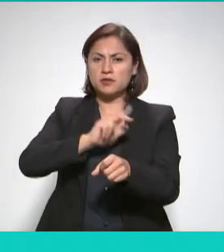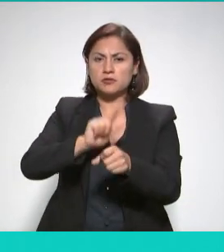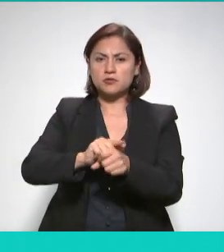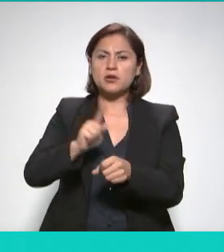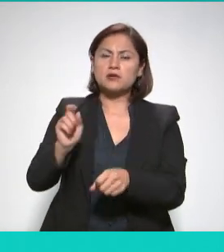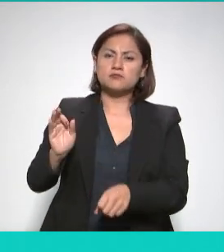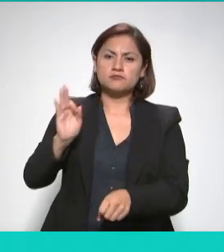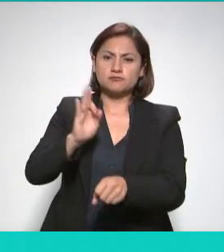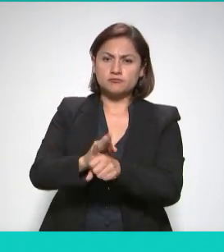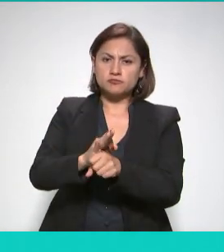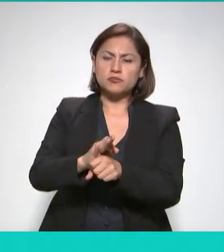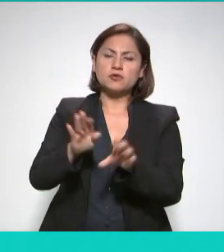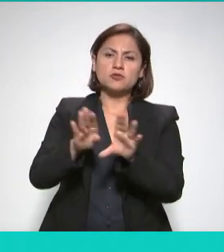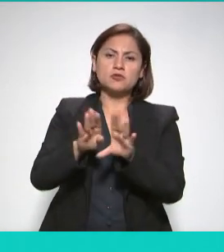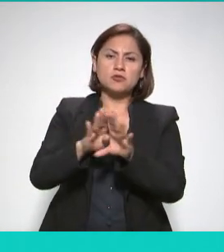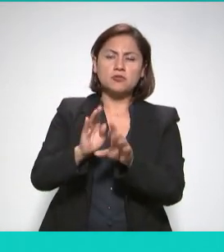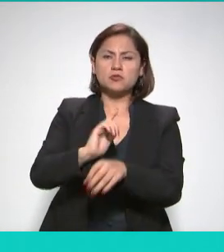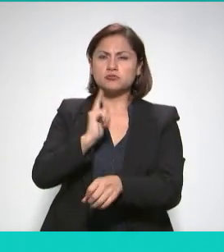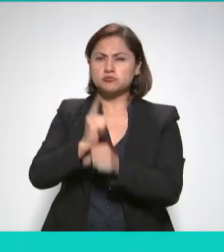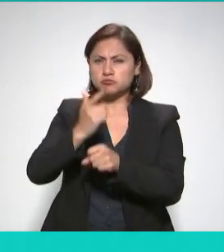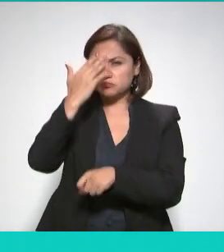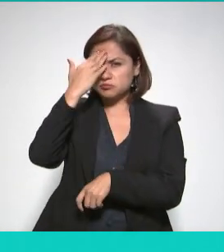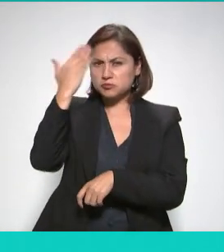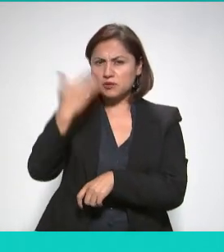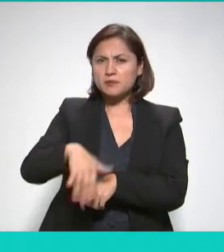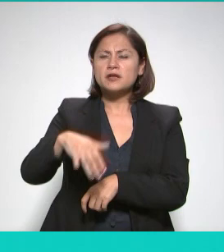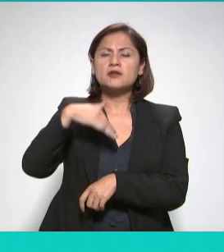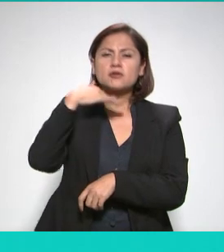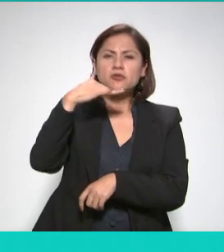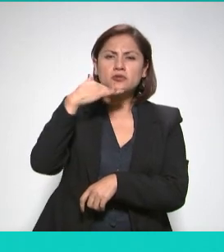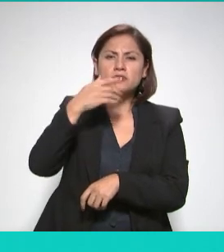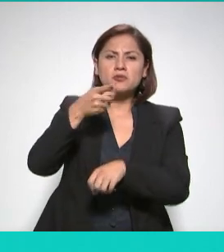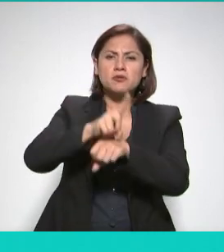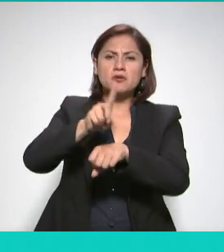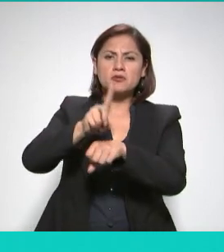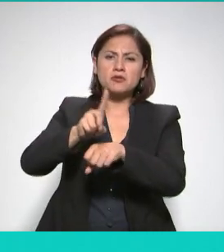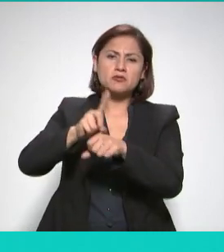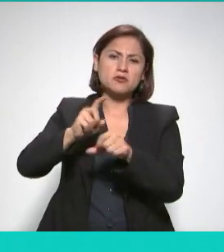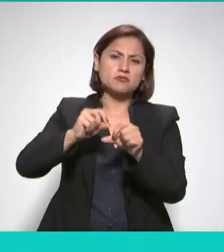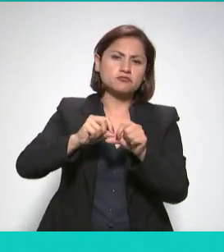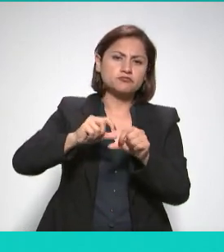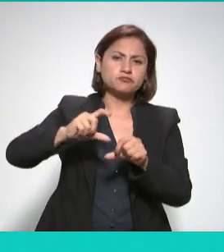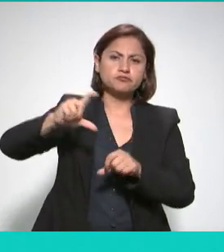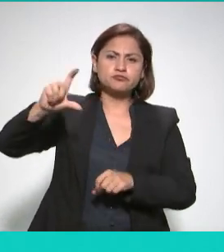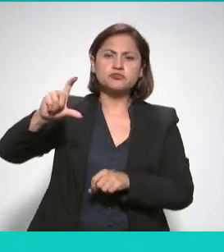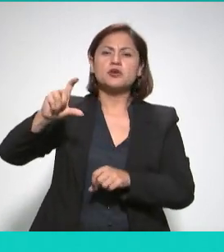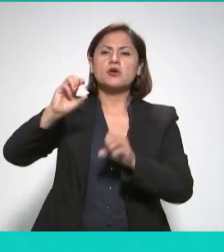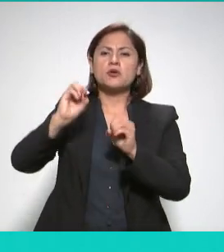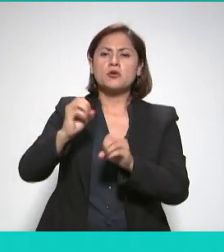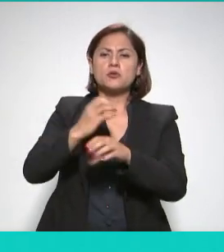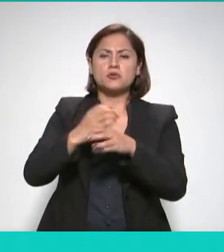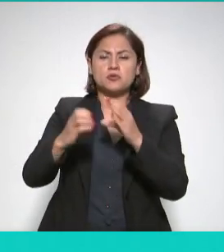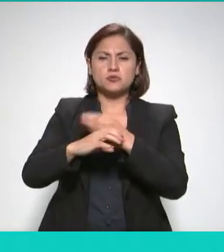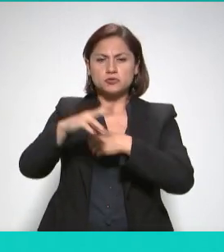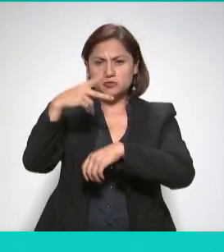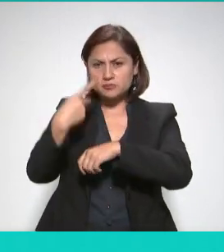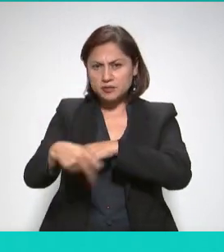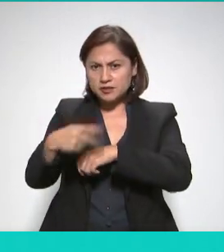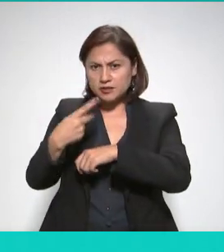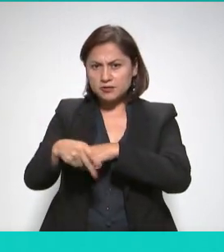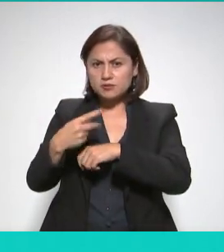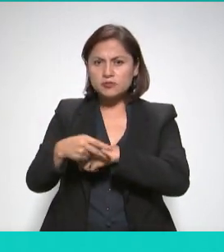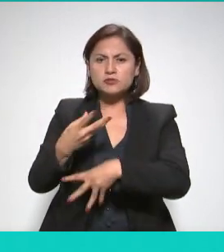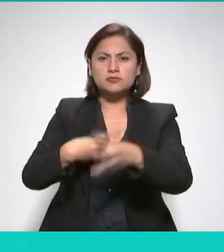niveles de contaminación que se generan diariamente y el destino final de estos materiales contaminantes para